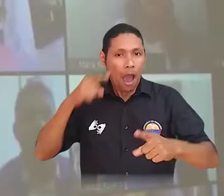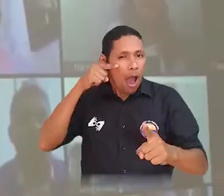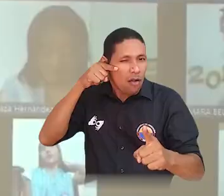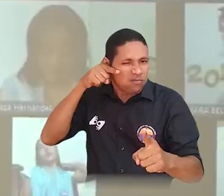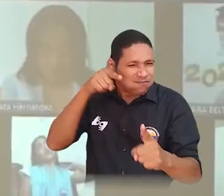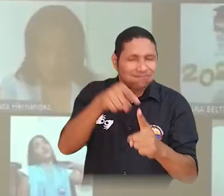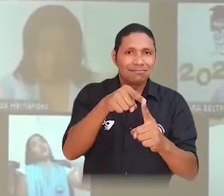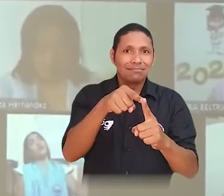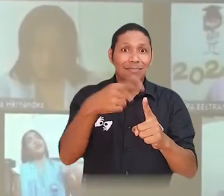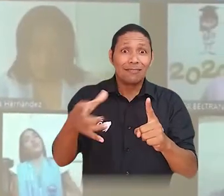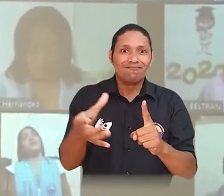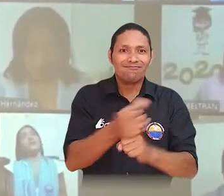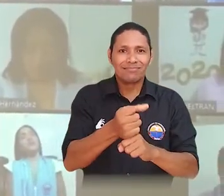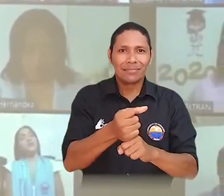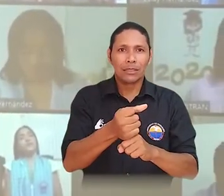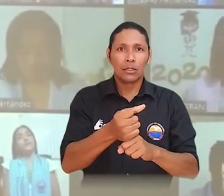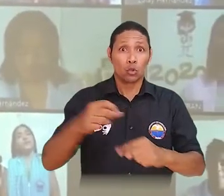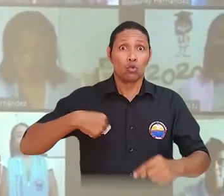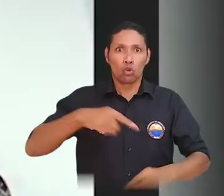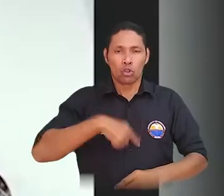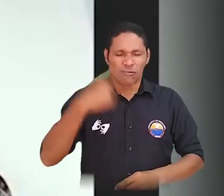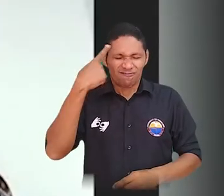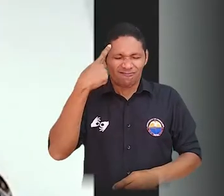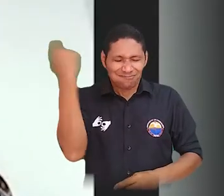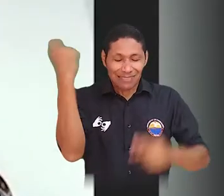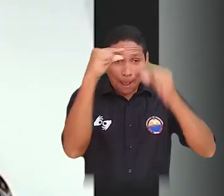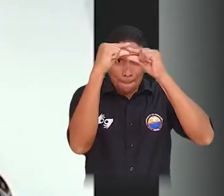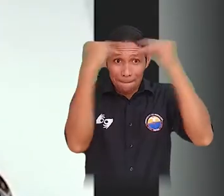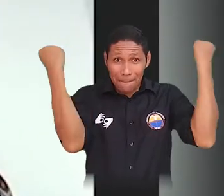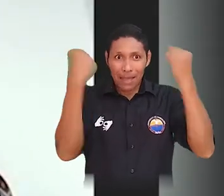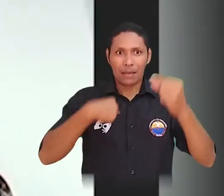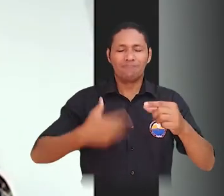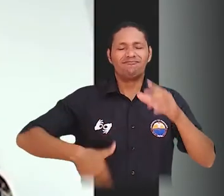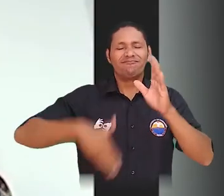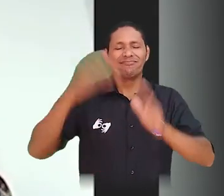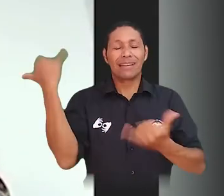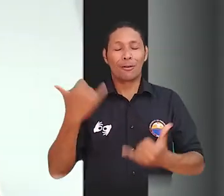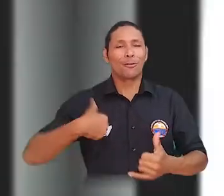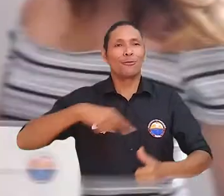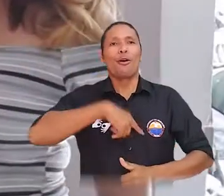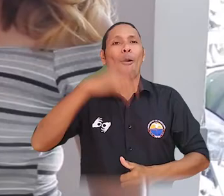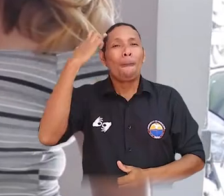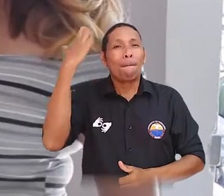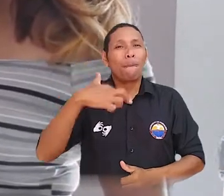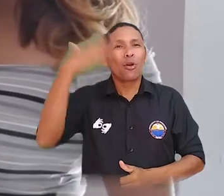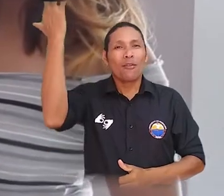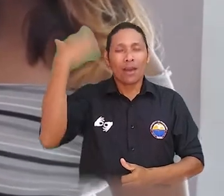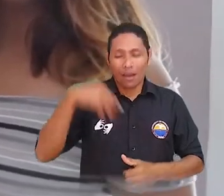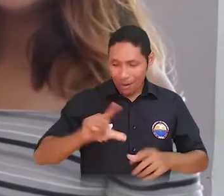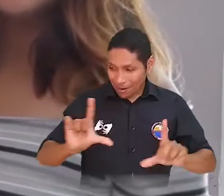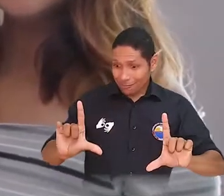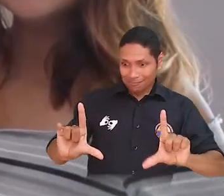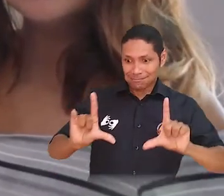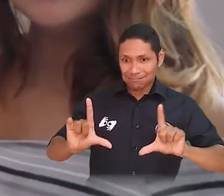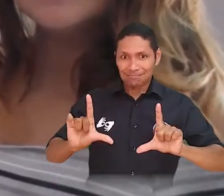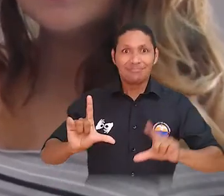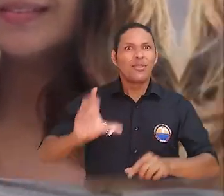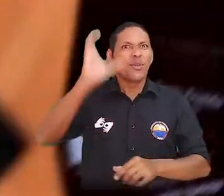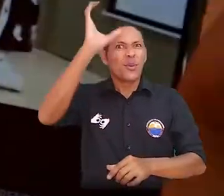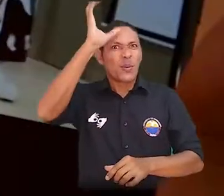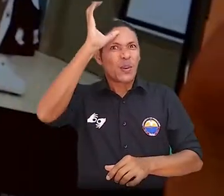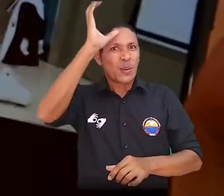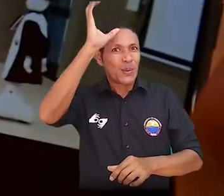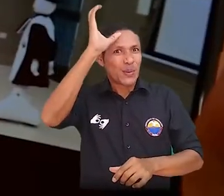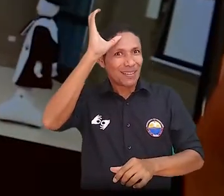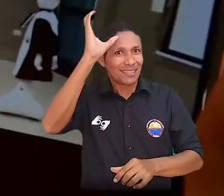Hoy alcanzamos una meta más en nuestro proyecto de vida al tiempo que aceptamos un gran compromiso a nivel social como